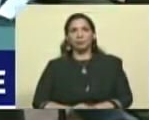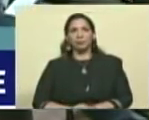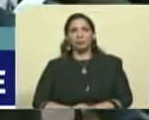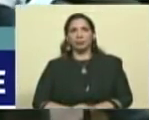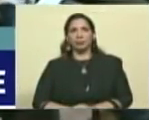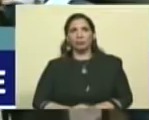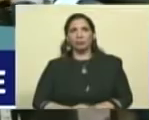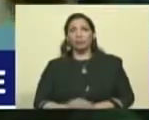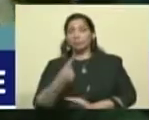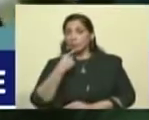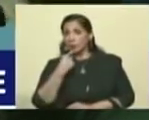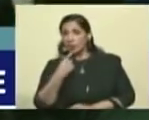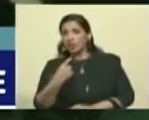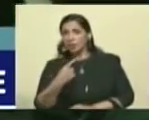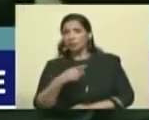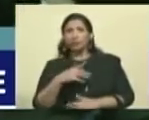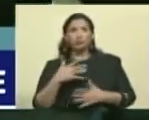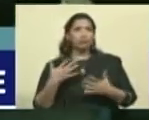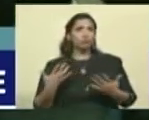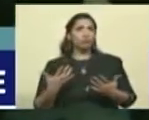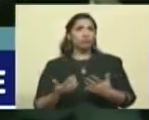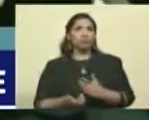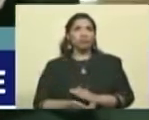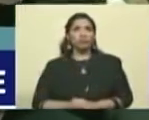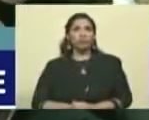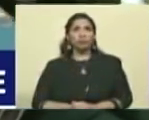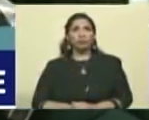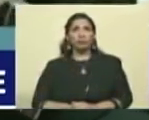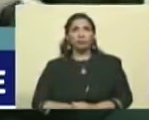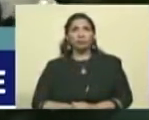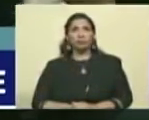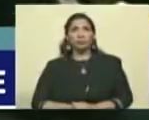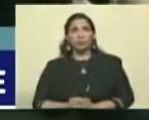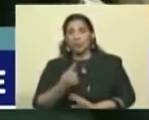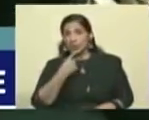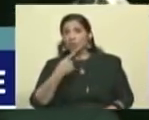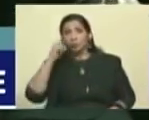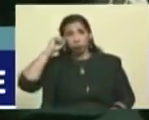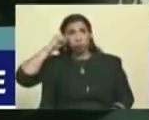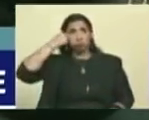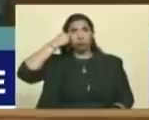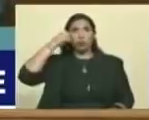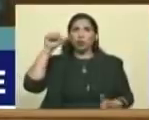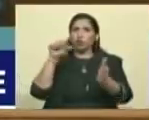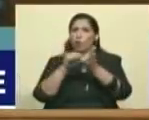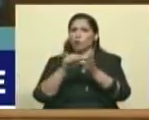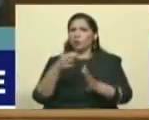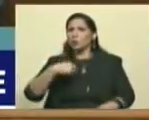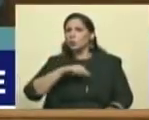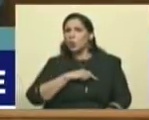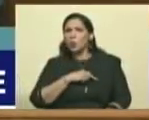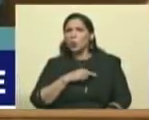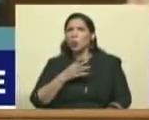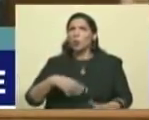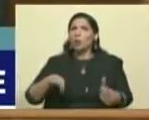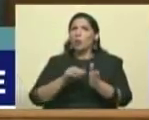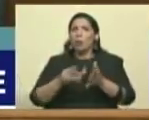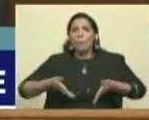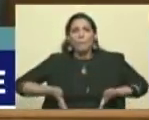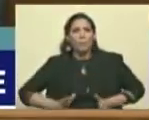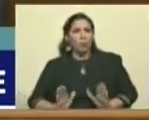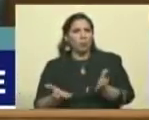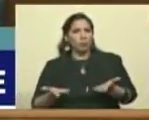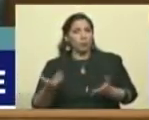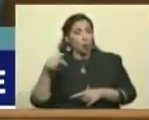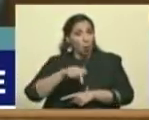Y digo que recordemos de dónde venimos, ¿no? Y que hoy